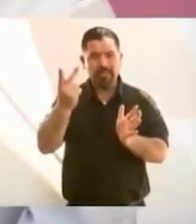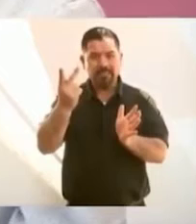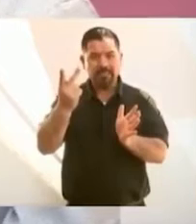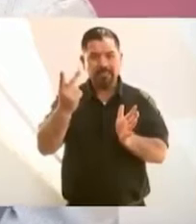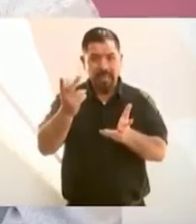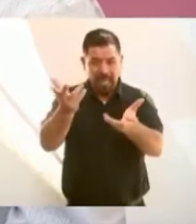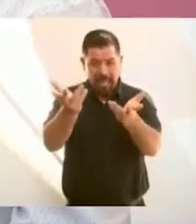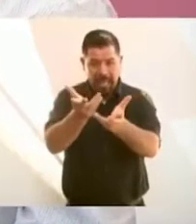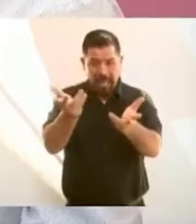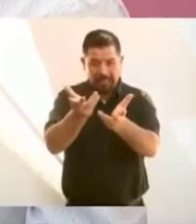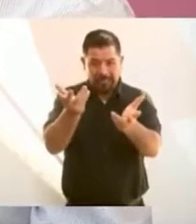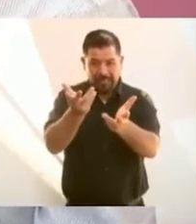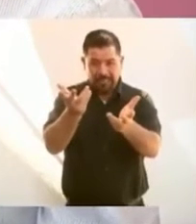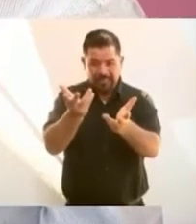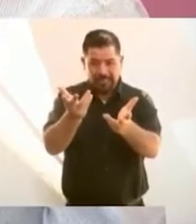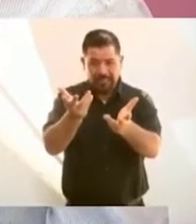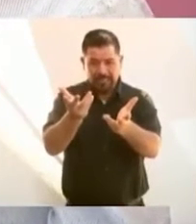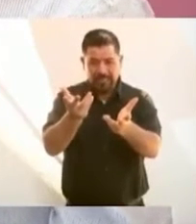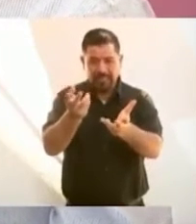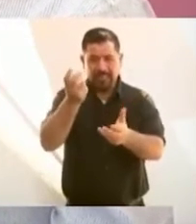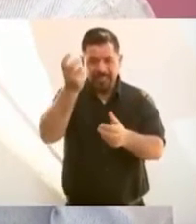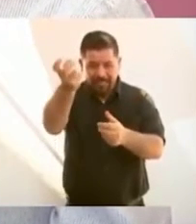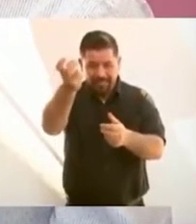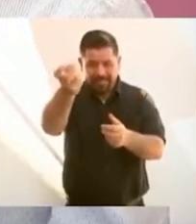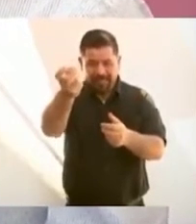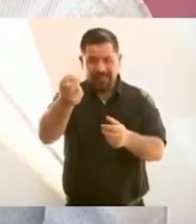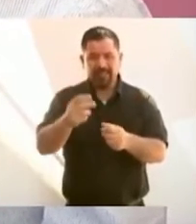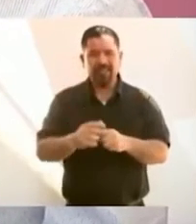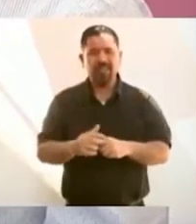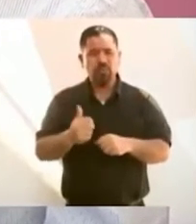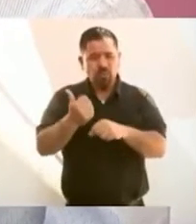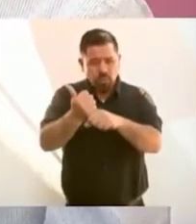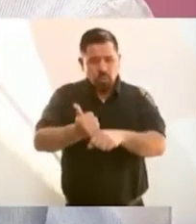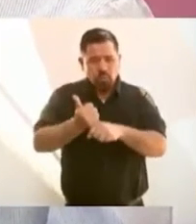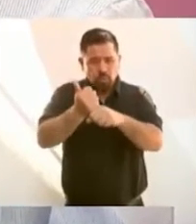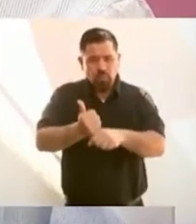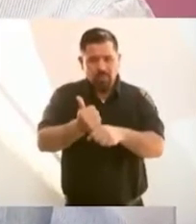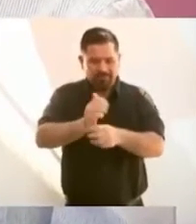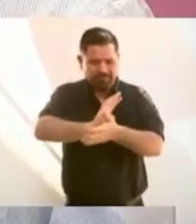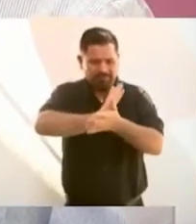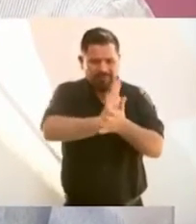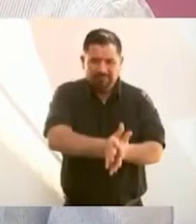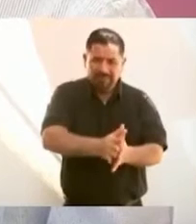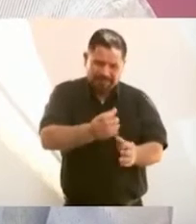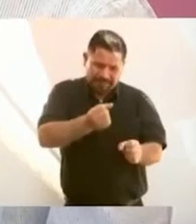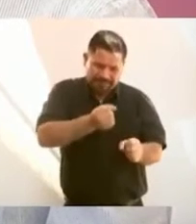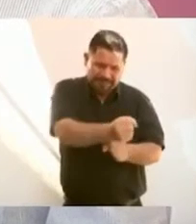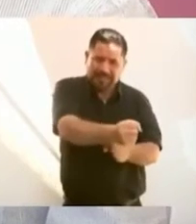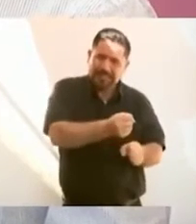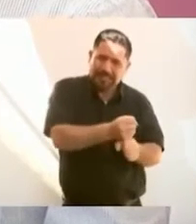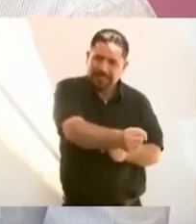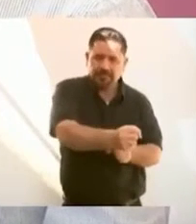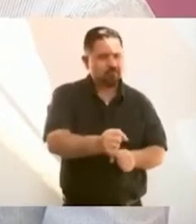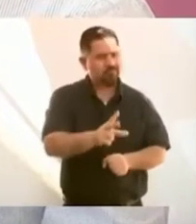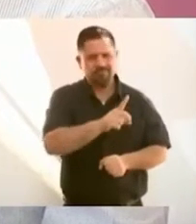la represión, que no se cometan atrocidades